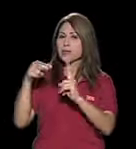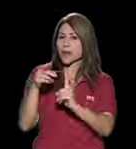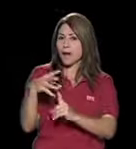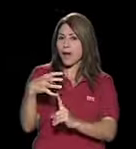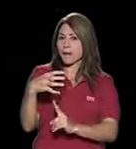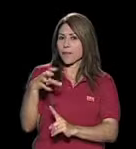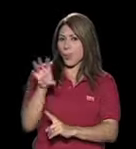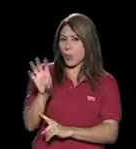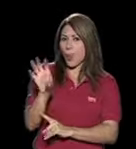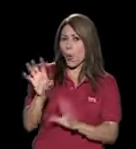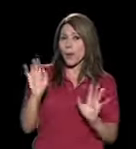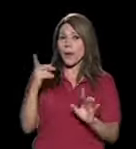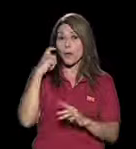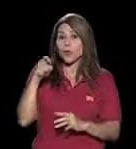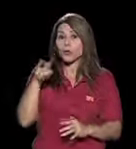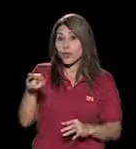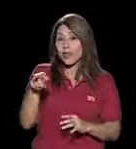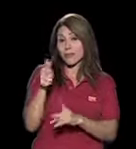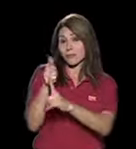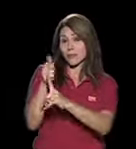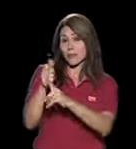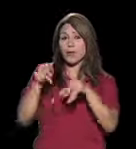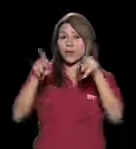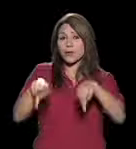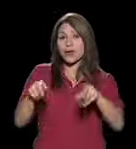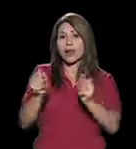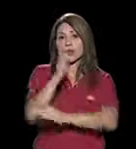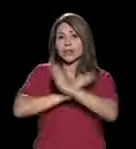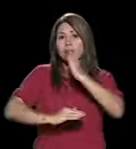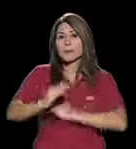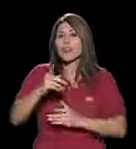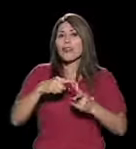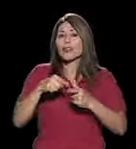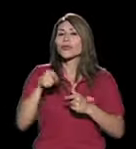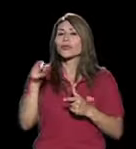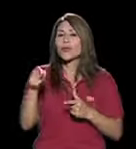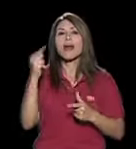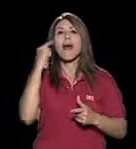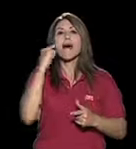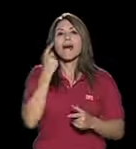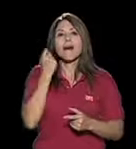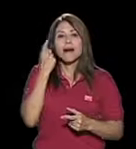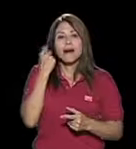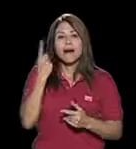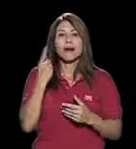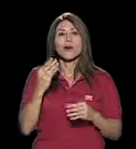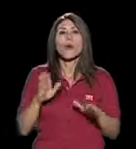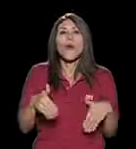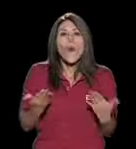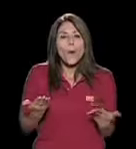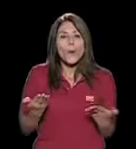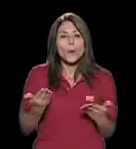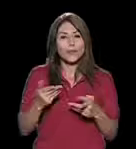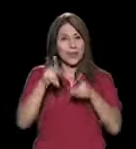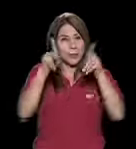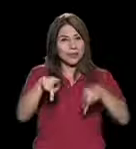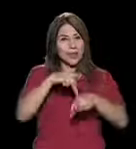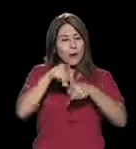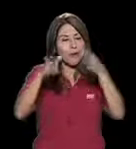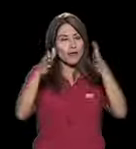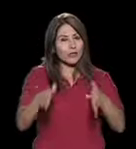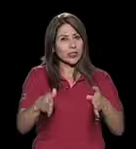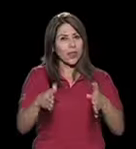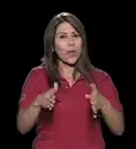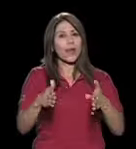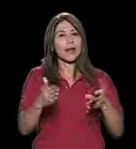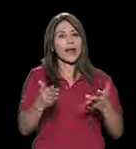tiene una perspectiva más rica al ser también una persona con discapacidad, de cómo empezar también a que el profesional esté